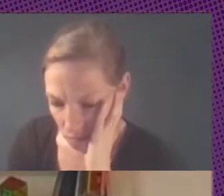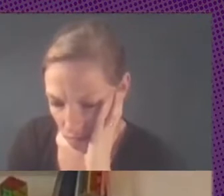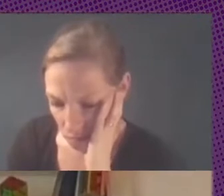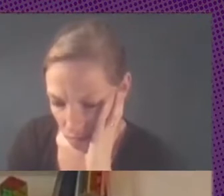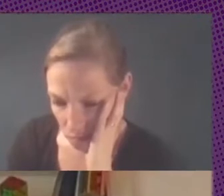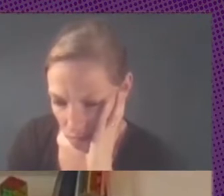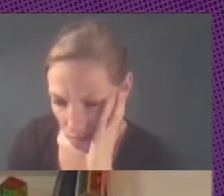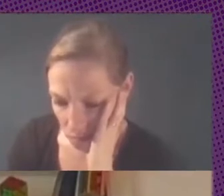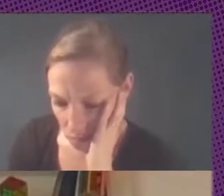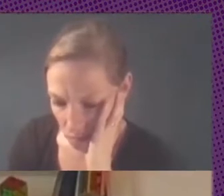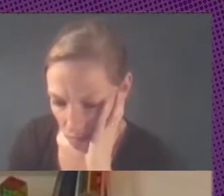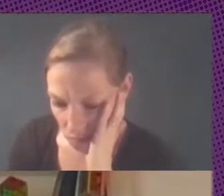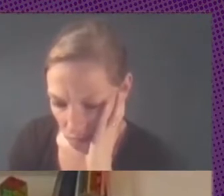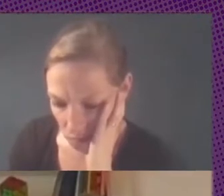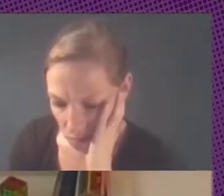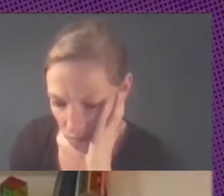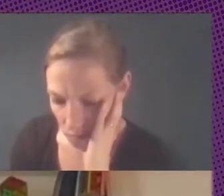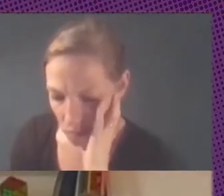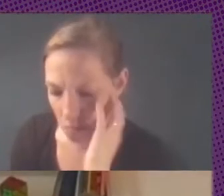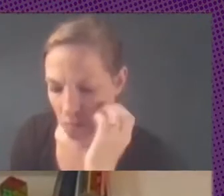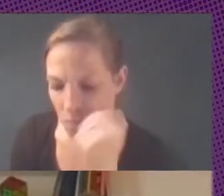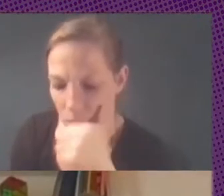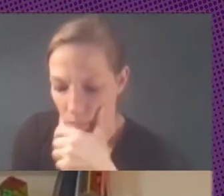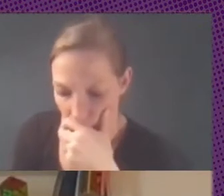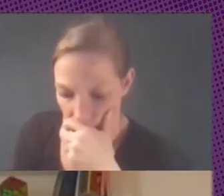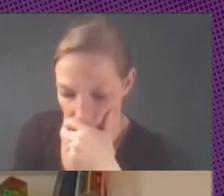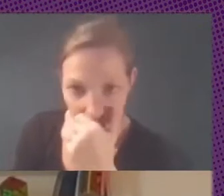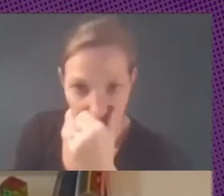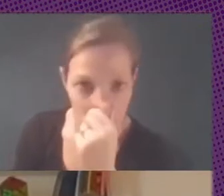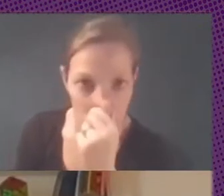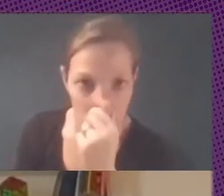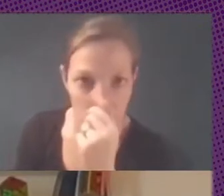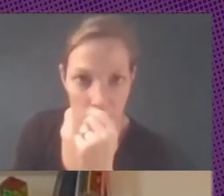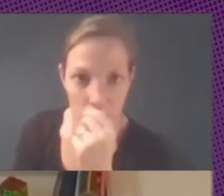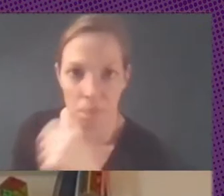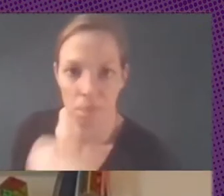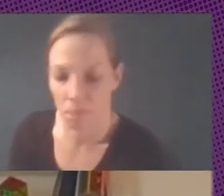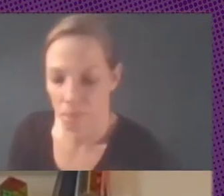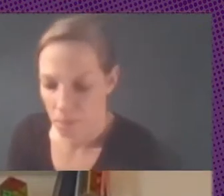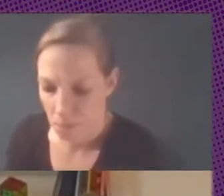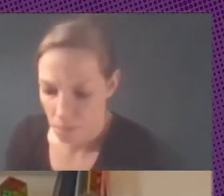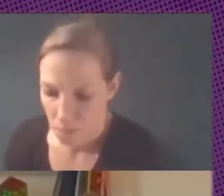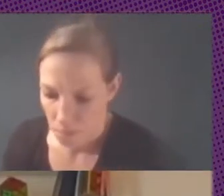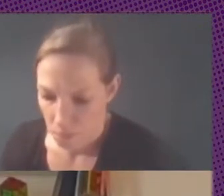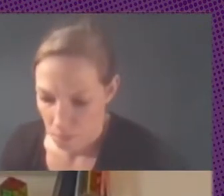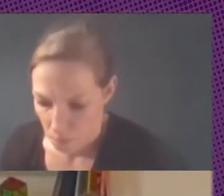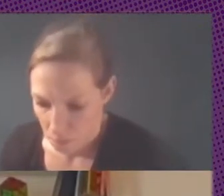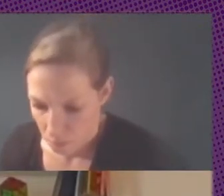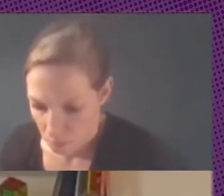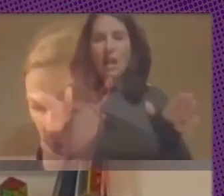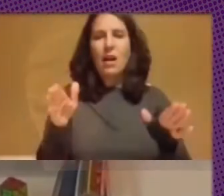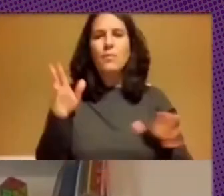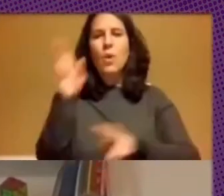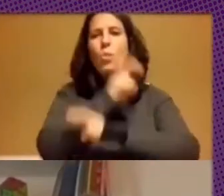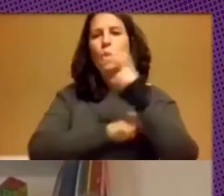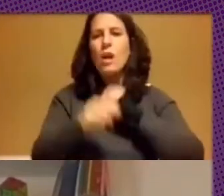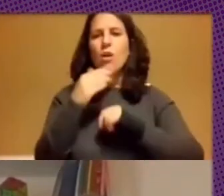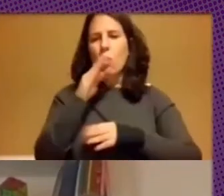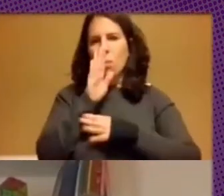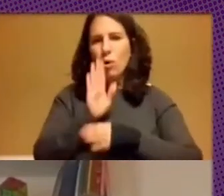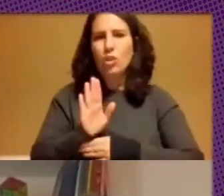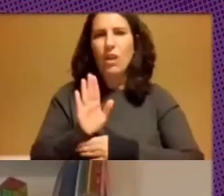ha buscado posicionarse desde el marco de la educación abierta en un sistema que si bien